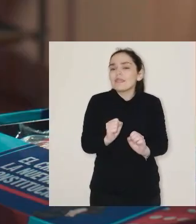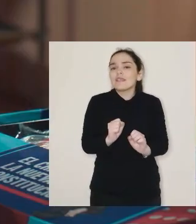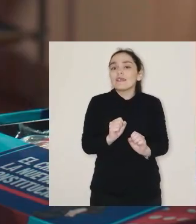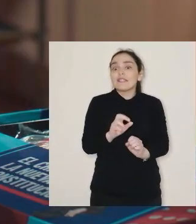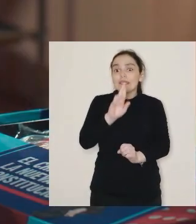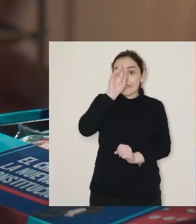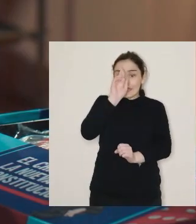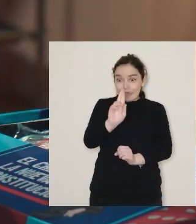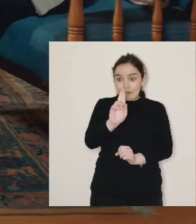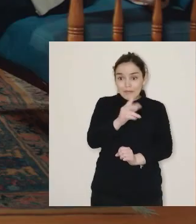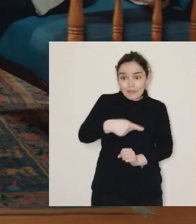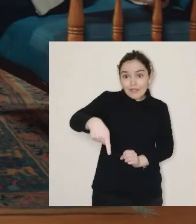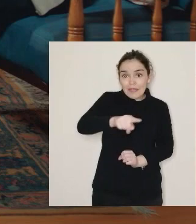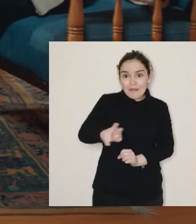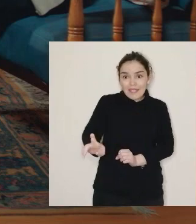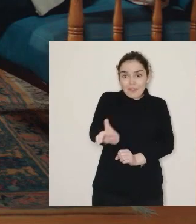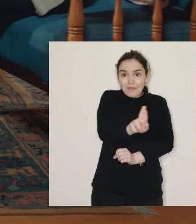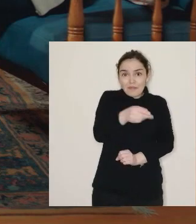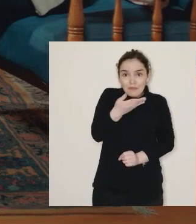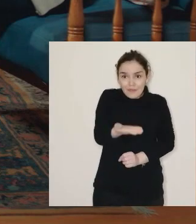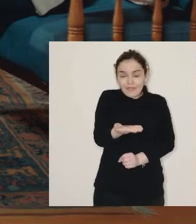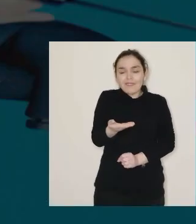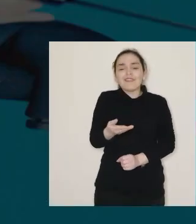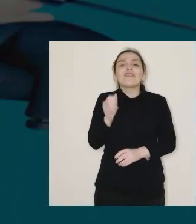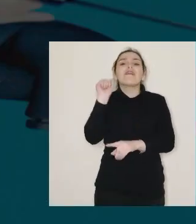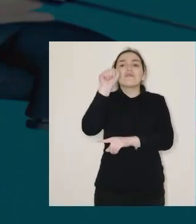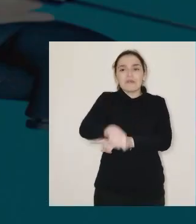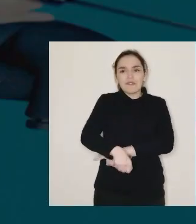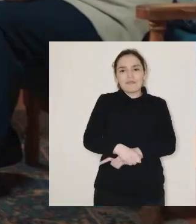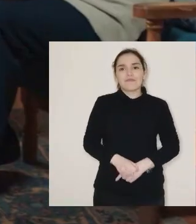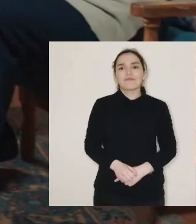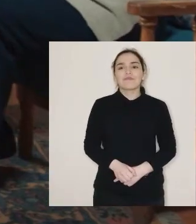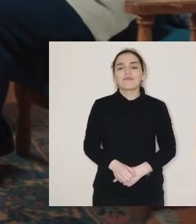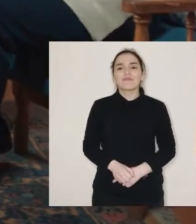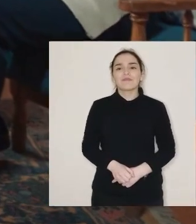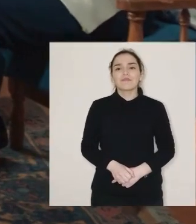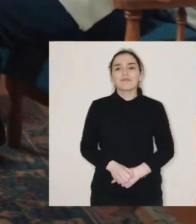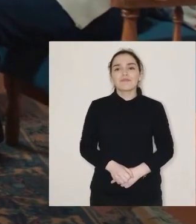edúquese lo más que pueda, respete para que lo respete y apruebe.